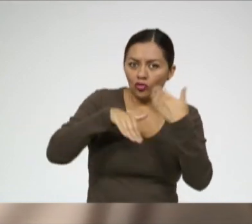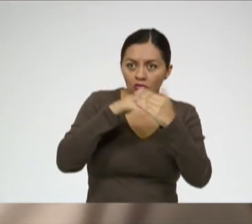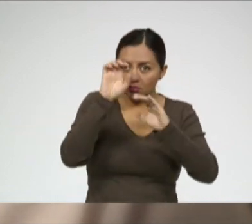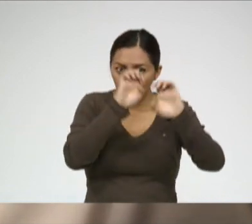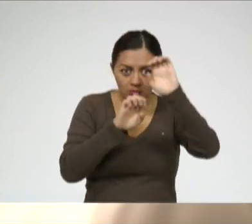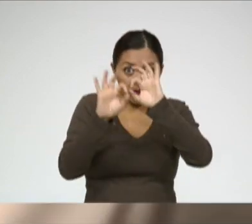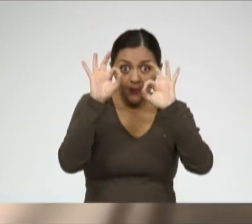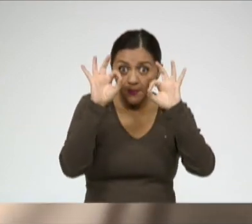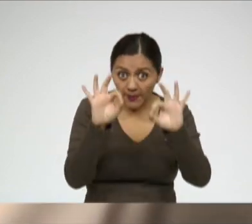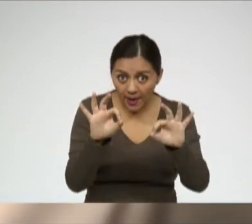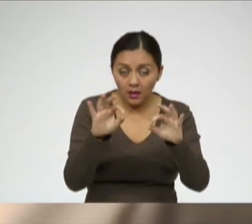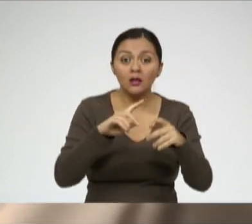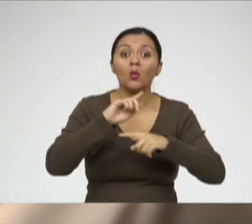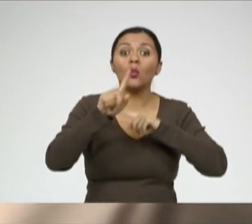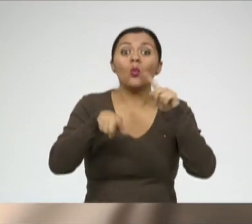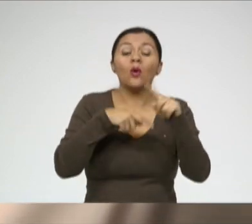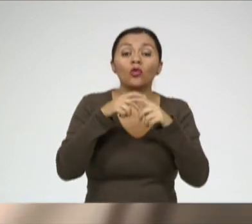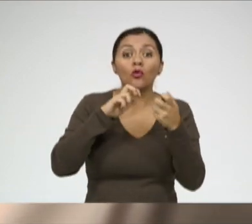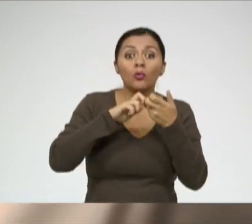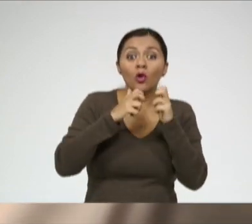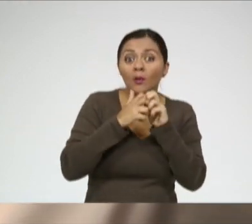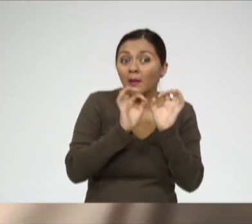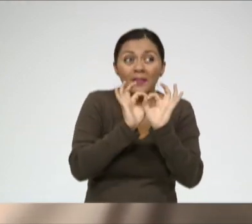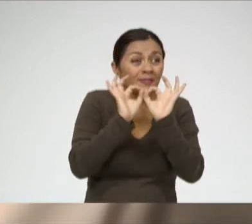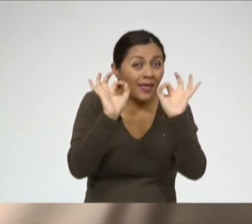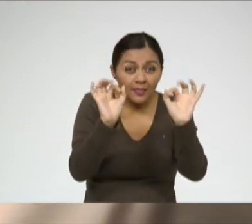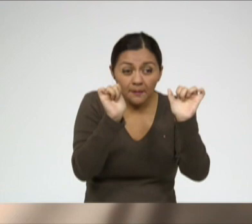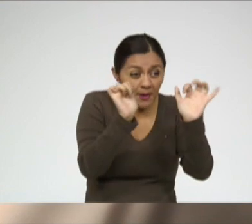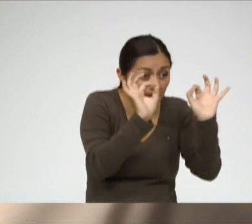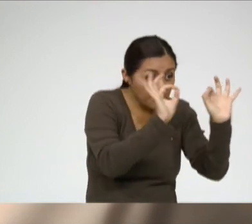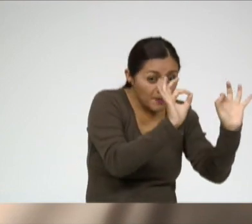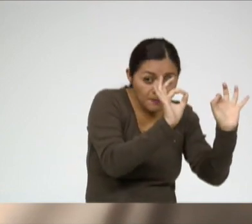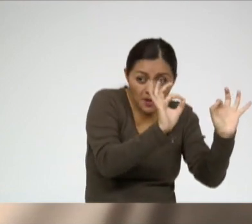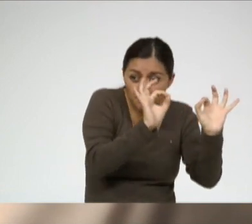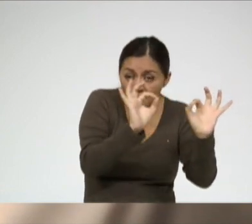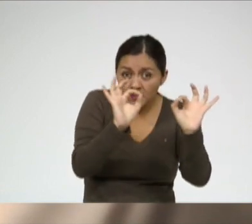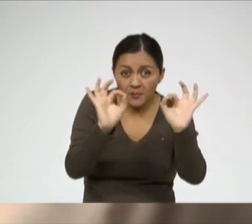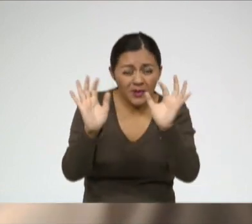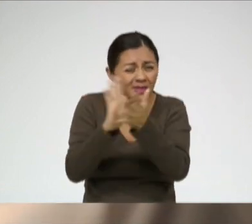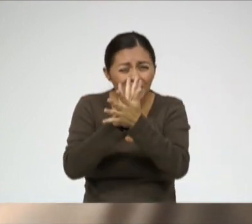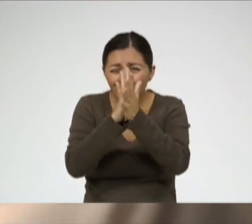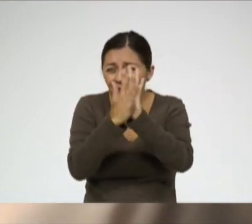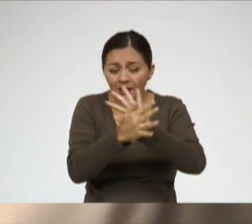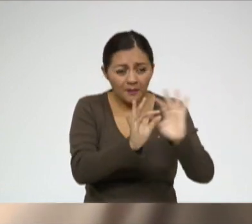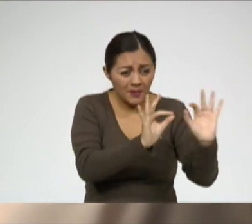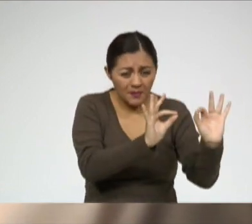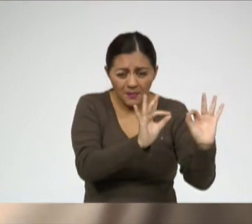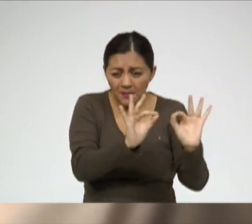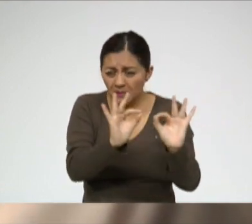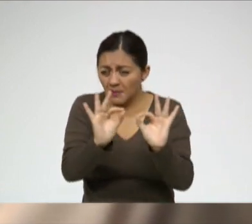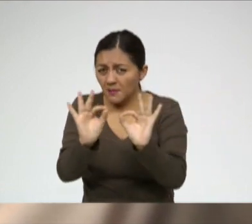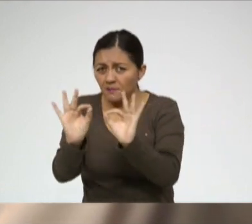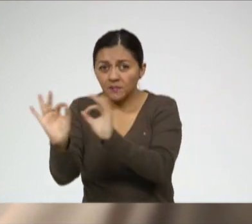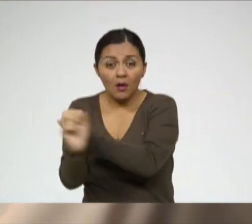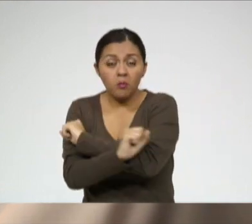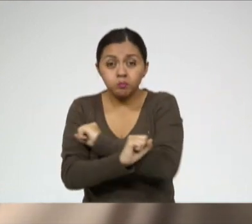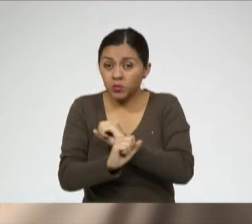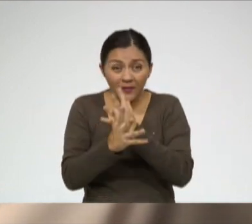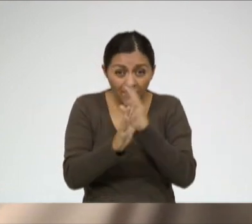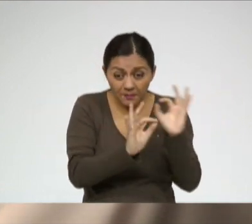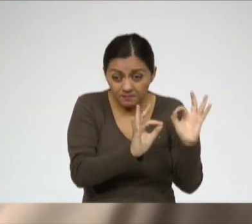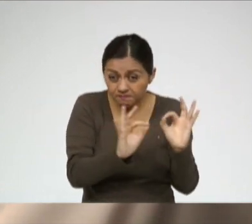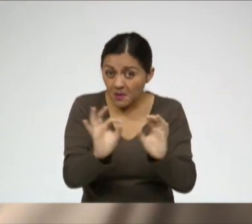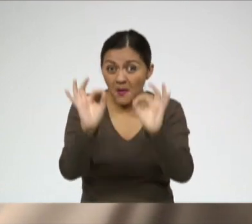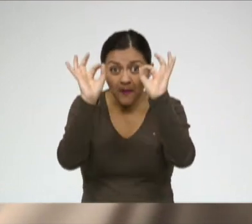metabólicos. Una vez descartado que el paciente no tiene ninguna otra cosa o que no está alterado o su sobrepeso no se ve influido por eso,